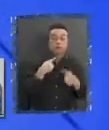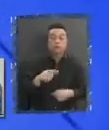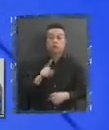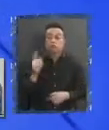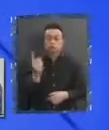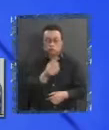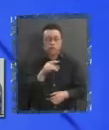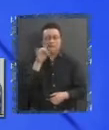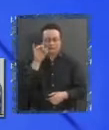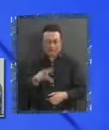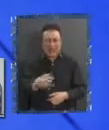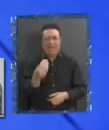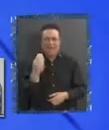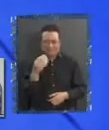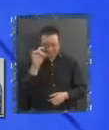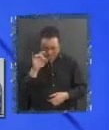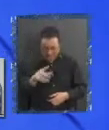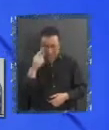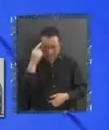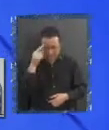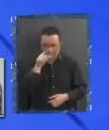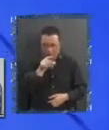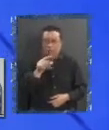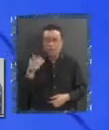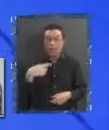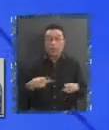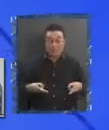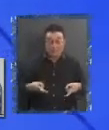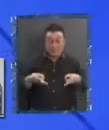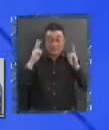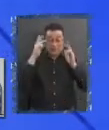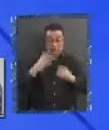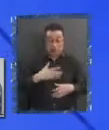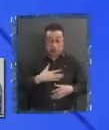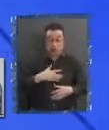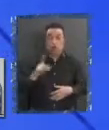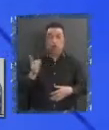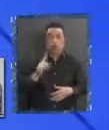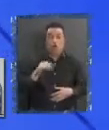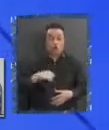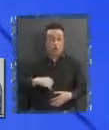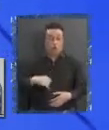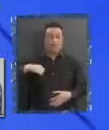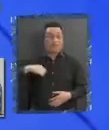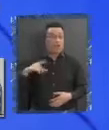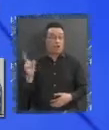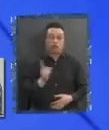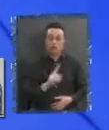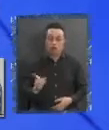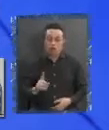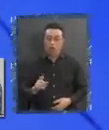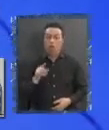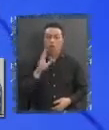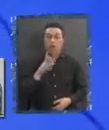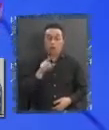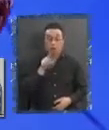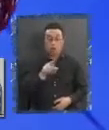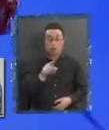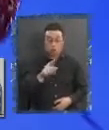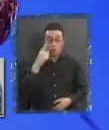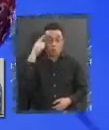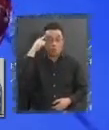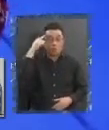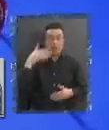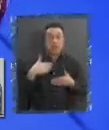bien que ejercer un derecho no es un privilegio. Tal vez tú tienes naturalizado que las